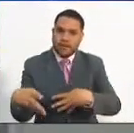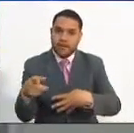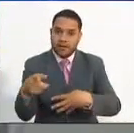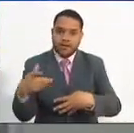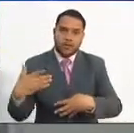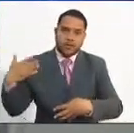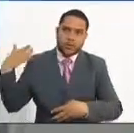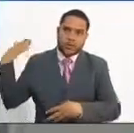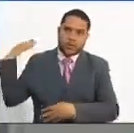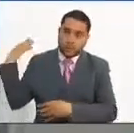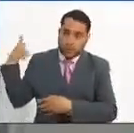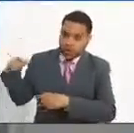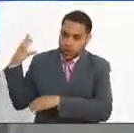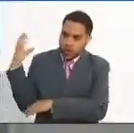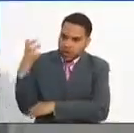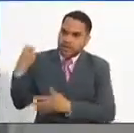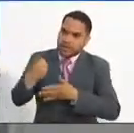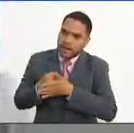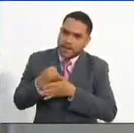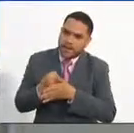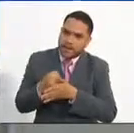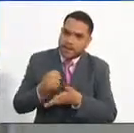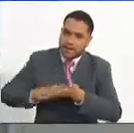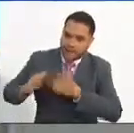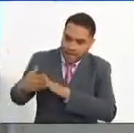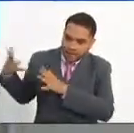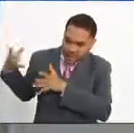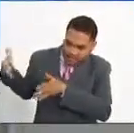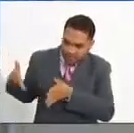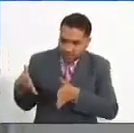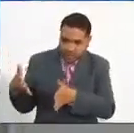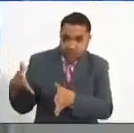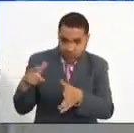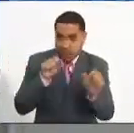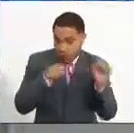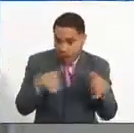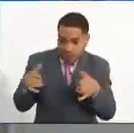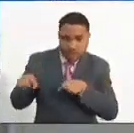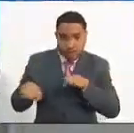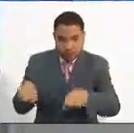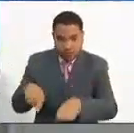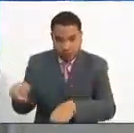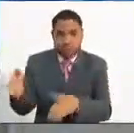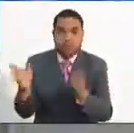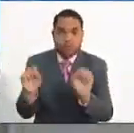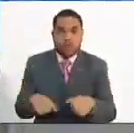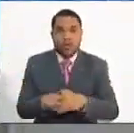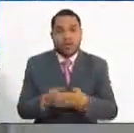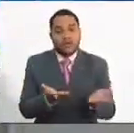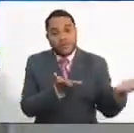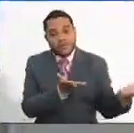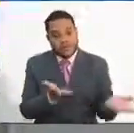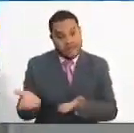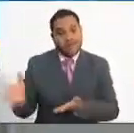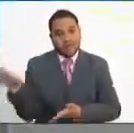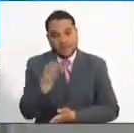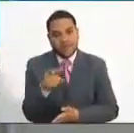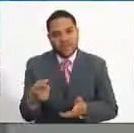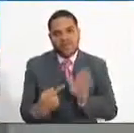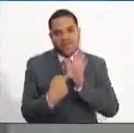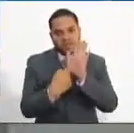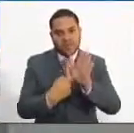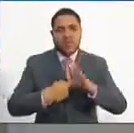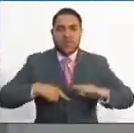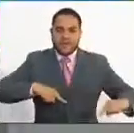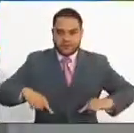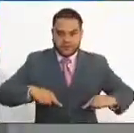décadas nuestra nación desea transitar. Hola, ¿qué tal? Sean todos bienvenidos a esta Administración Pública en